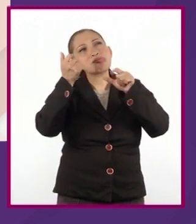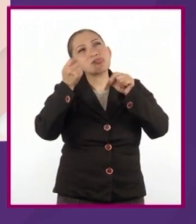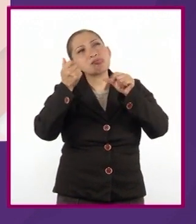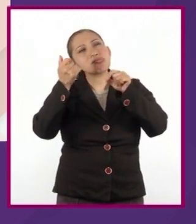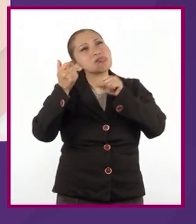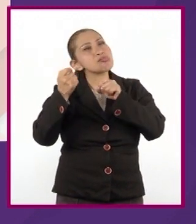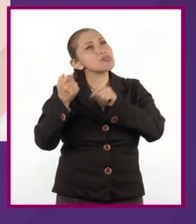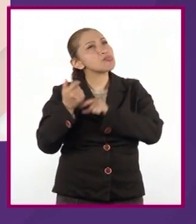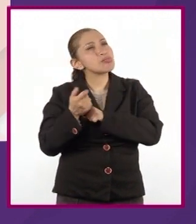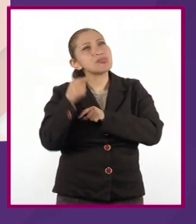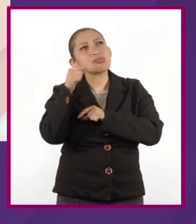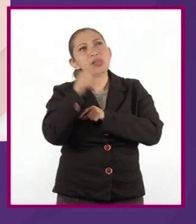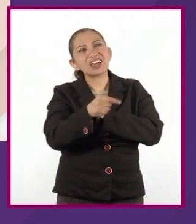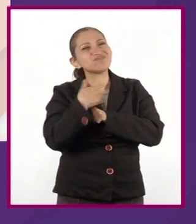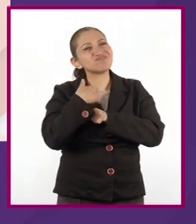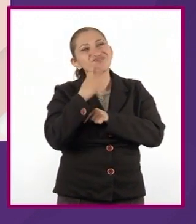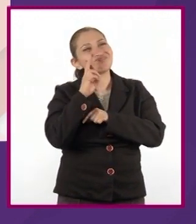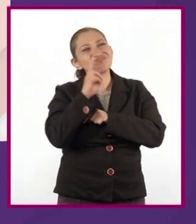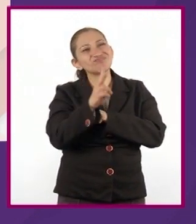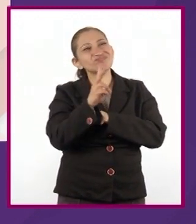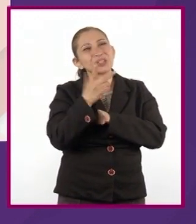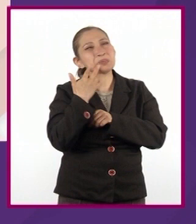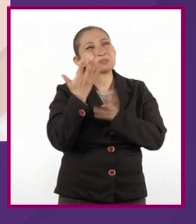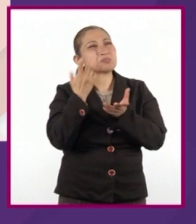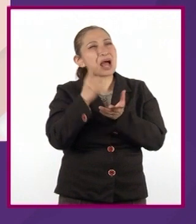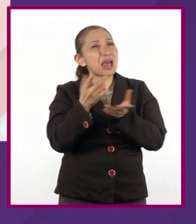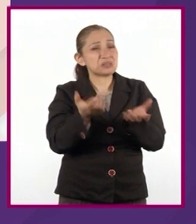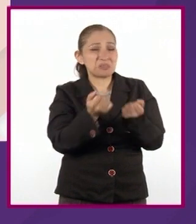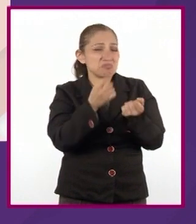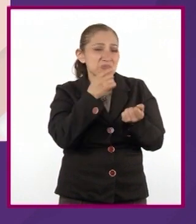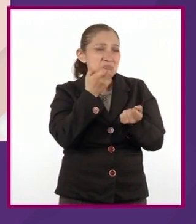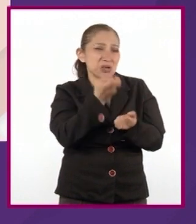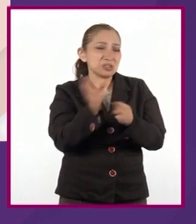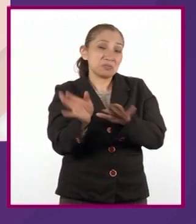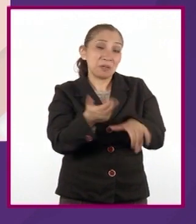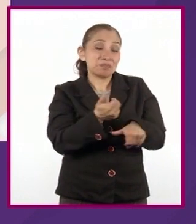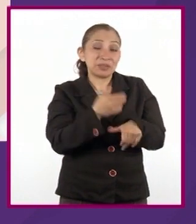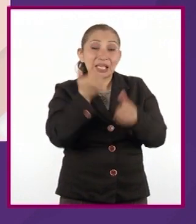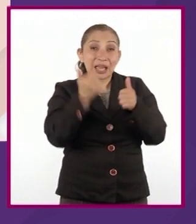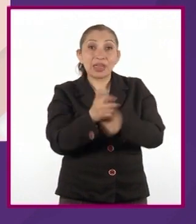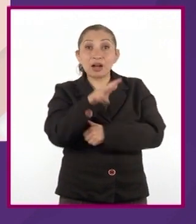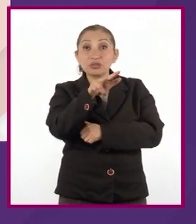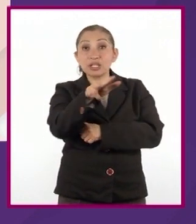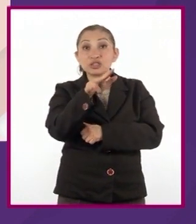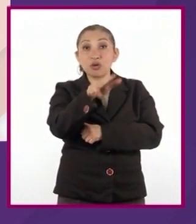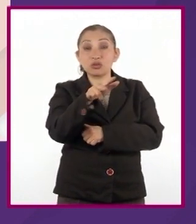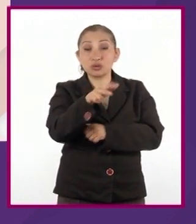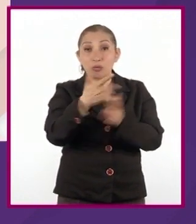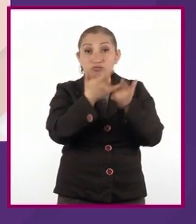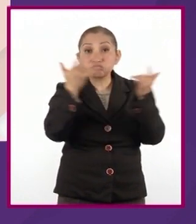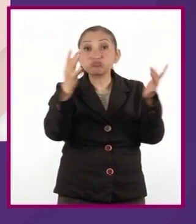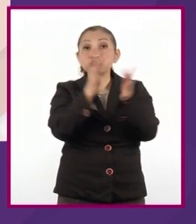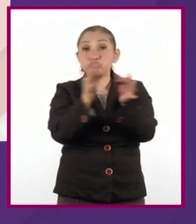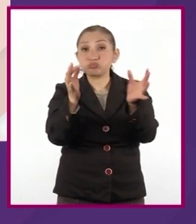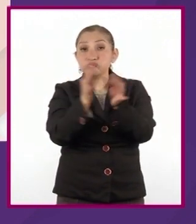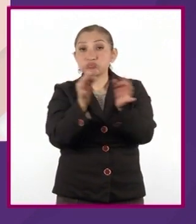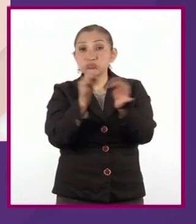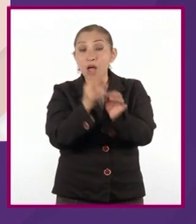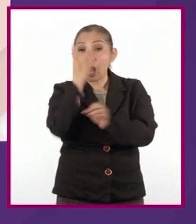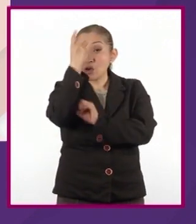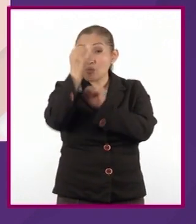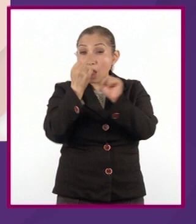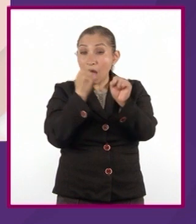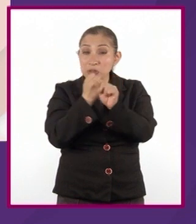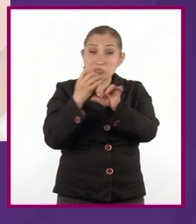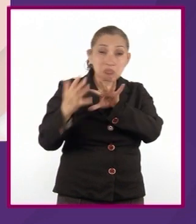corazón los que me parecieron insalvables y quedaron 18. En poco más de un